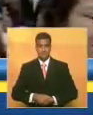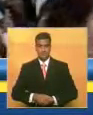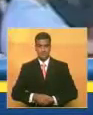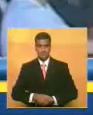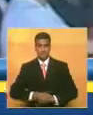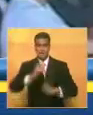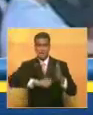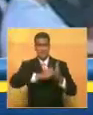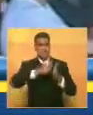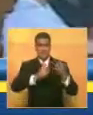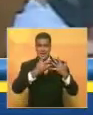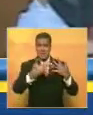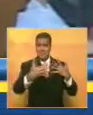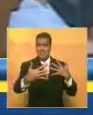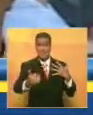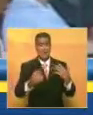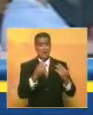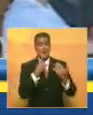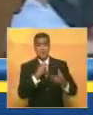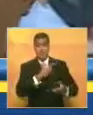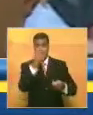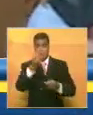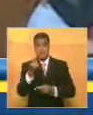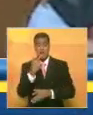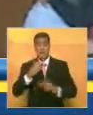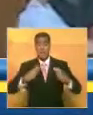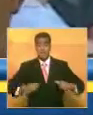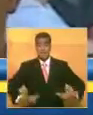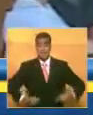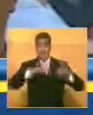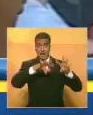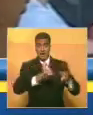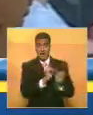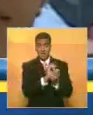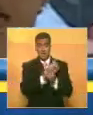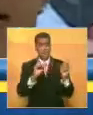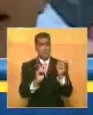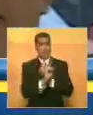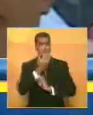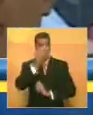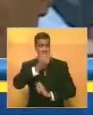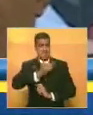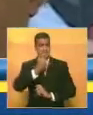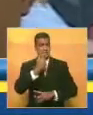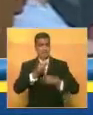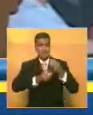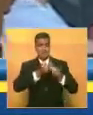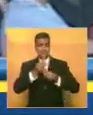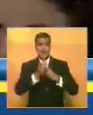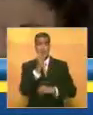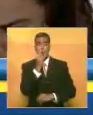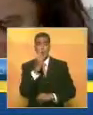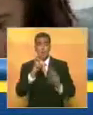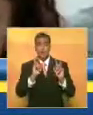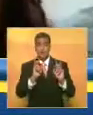Eliminar el retardo procesal, humanizar las cárceles, de convertirlas en verdaderos centros para la construcción del hombre nuevo.